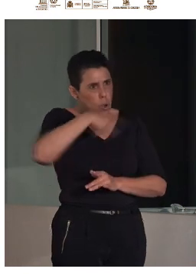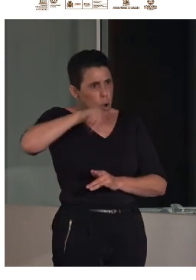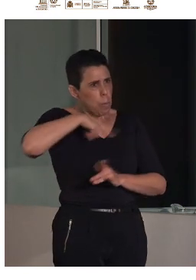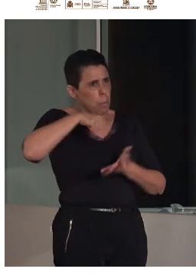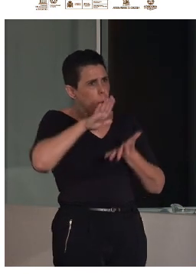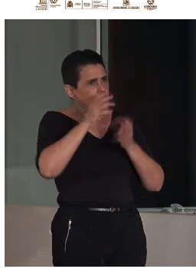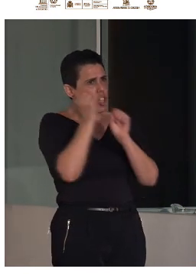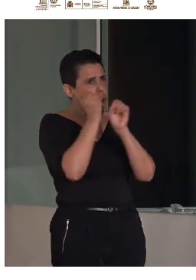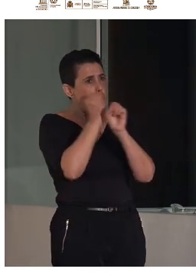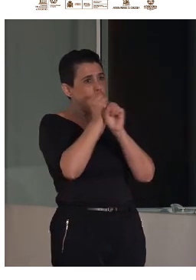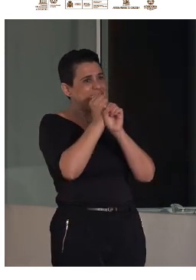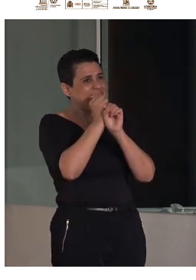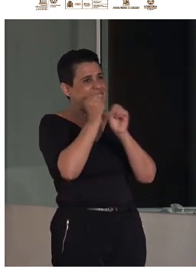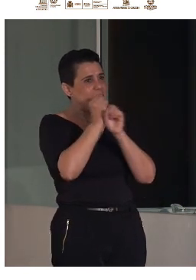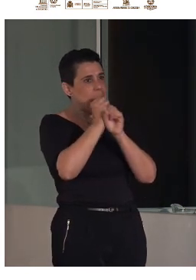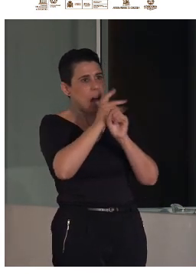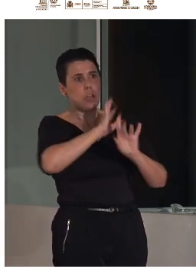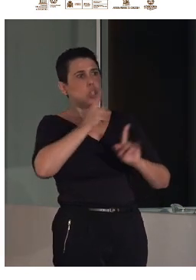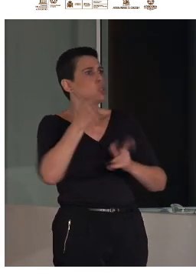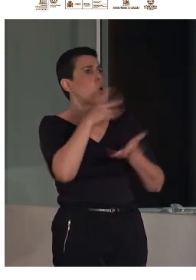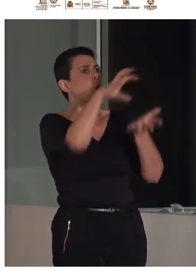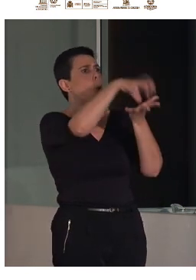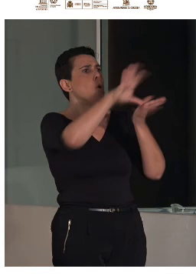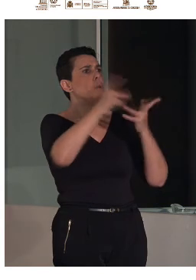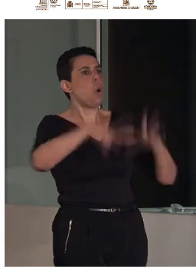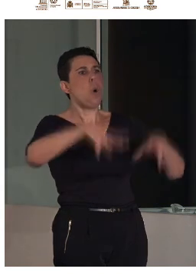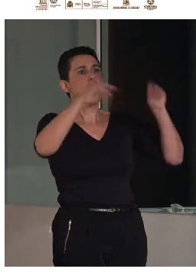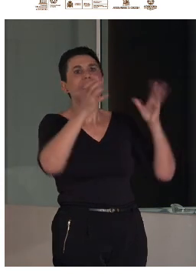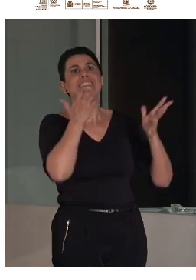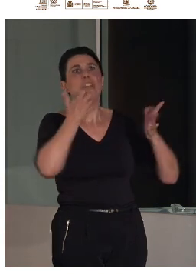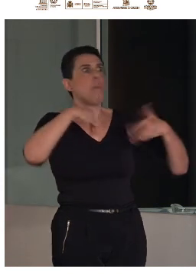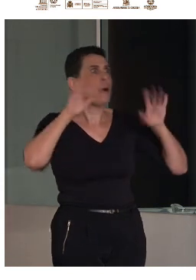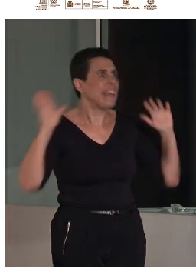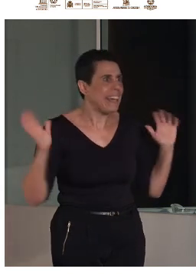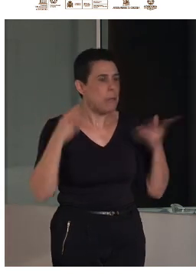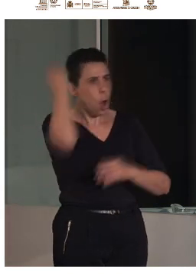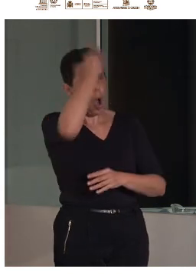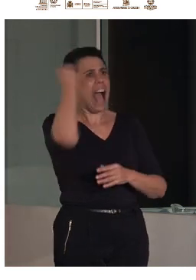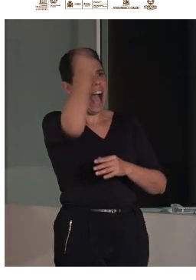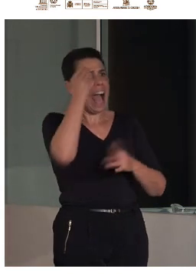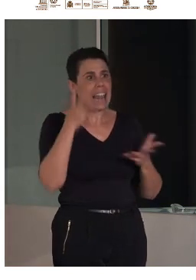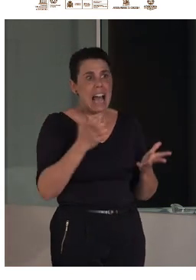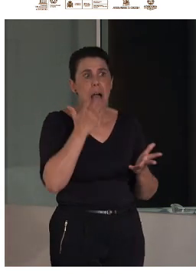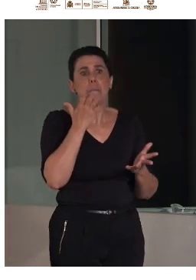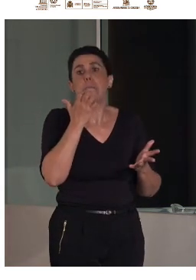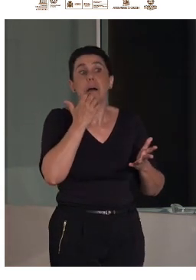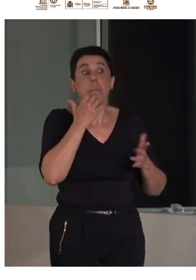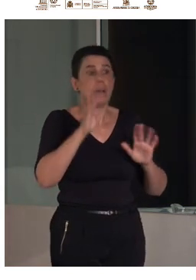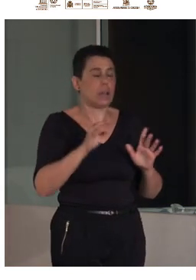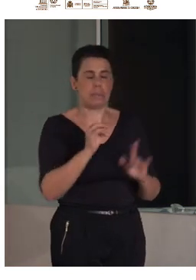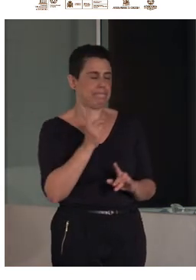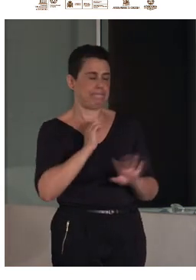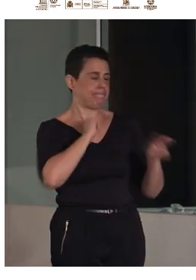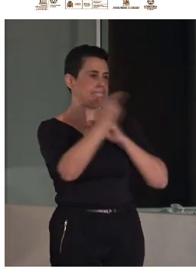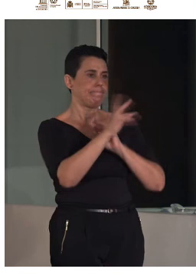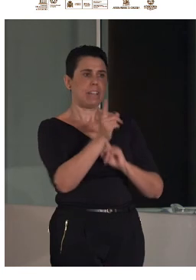colección ni que se visite el monumento en sí tipo un castillo tipo por ejemplo la Alhambra no nos ha llegado no nos ha llegado ese tipo